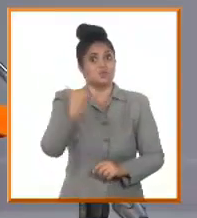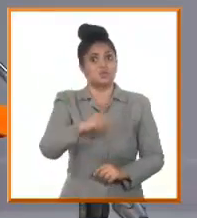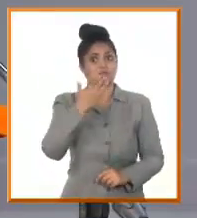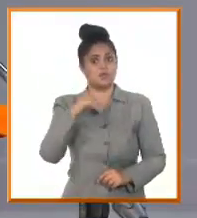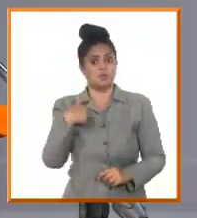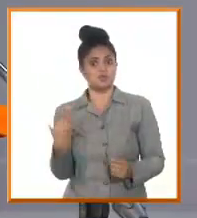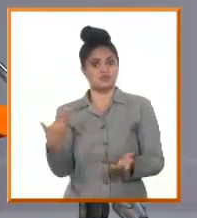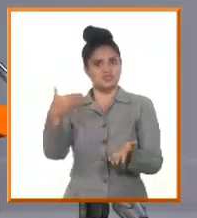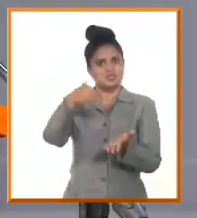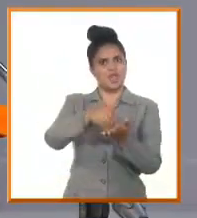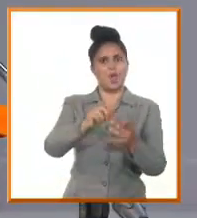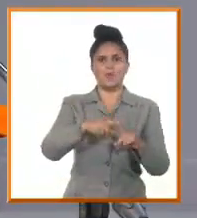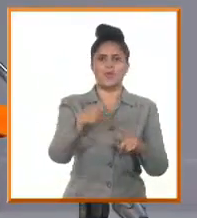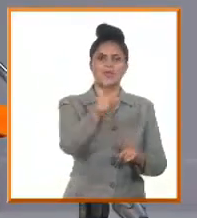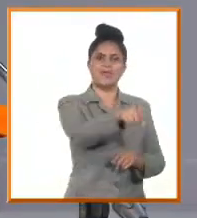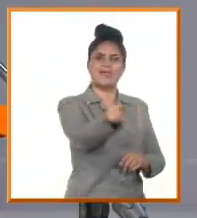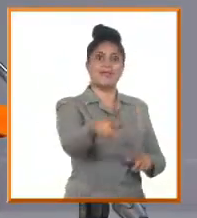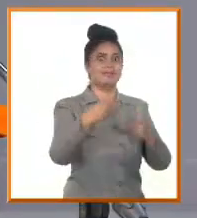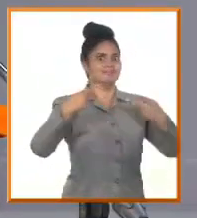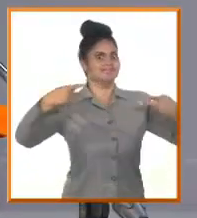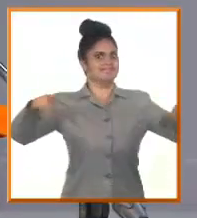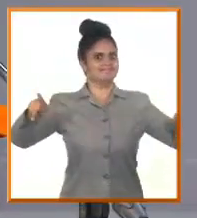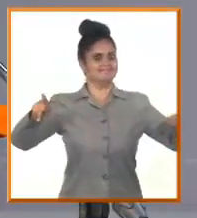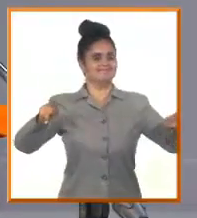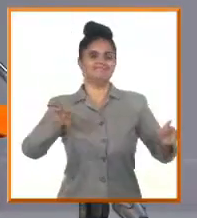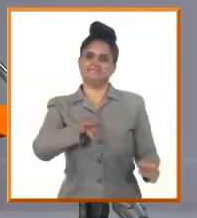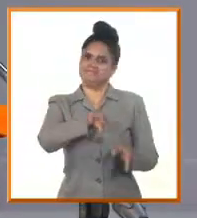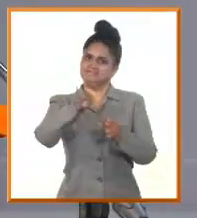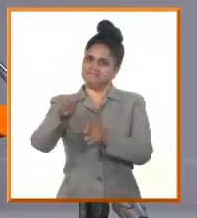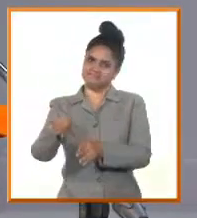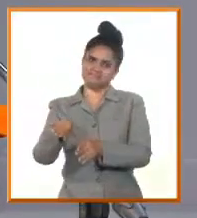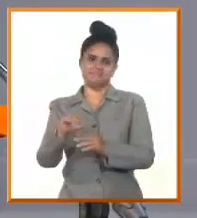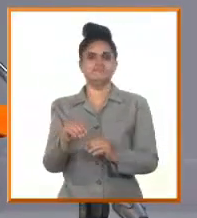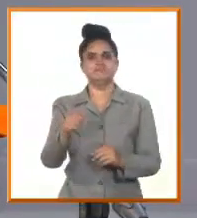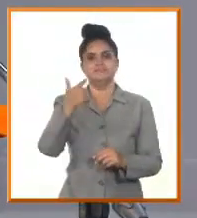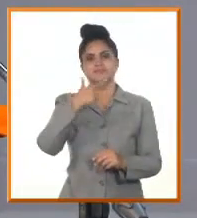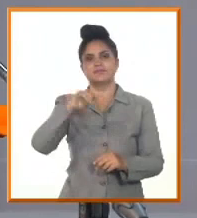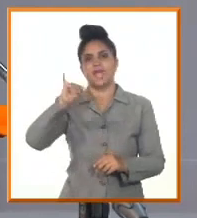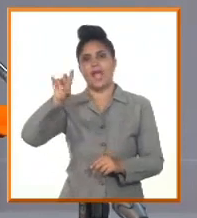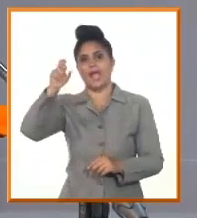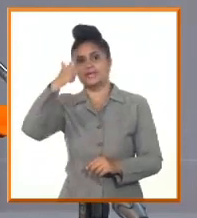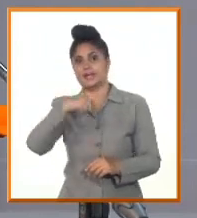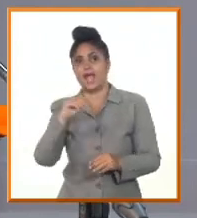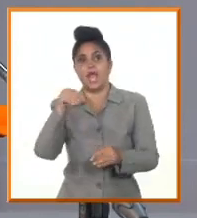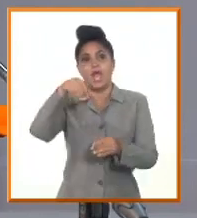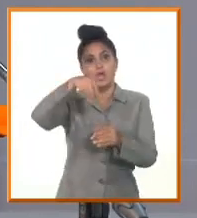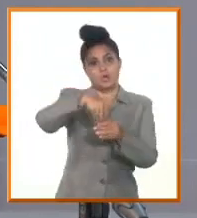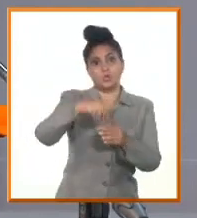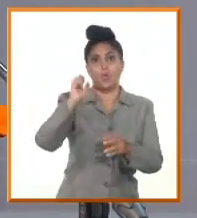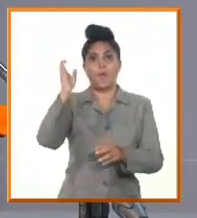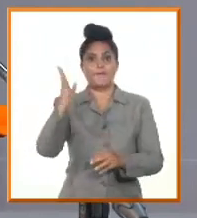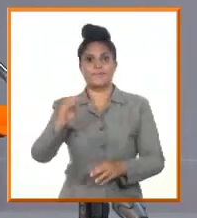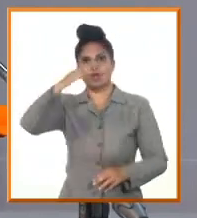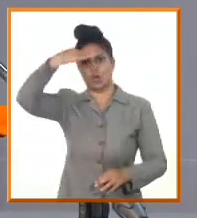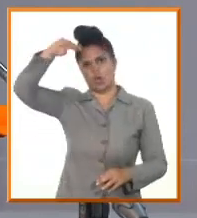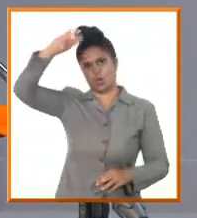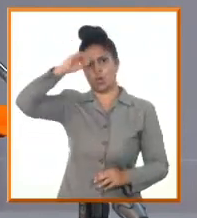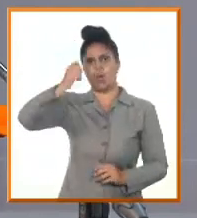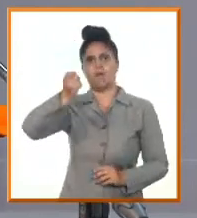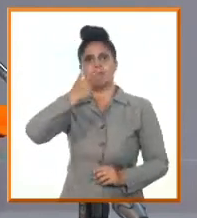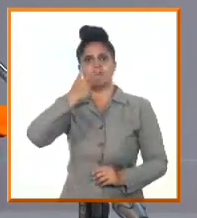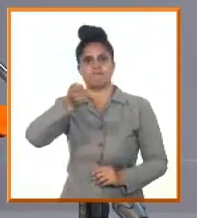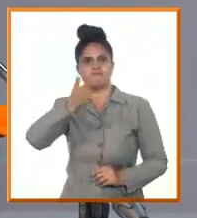Pero, bueno, una ICA pertenece al grupo BioCubafarma, que como tú decías, es uno de los grupos más sobresalientes en términos de